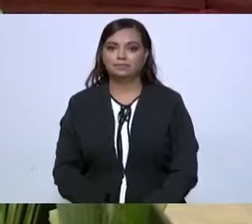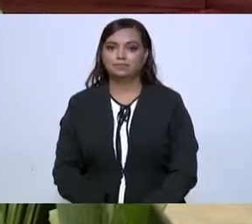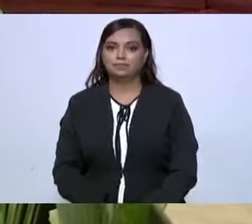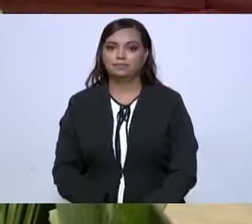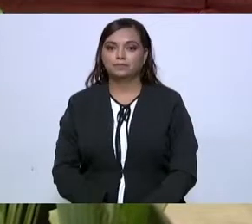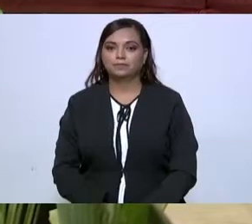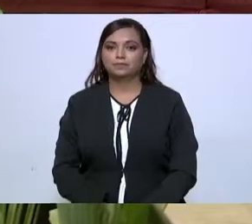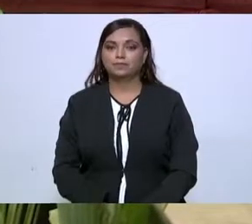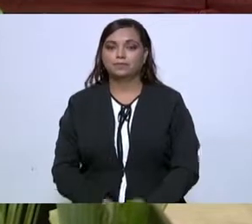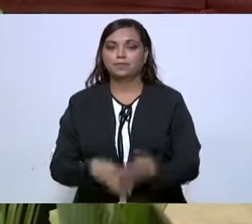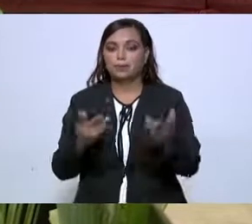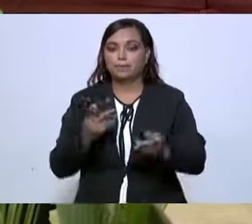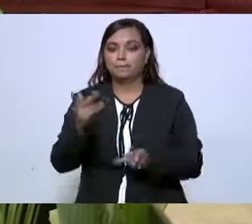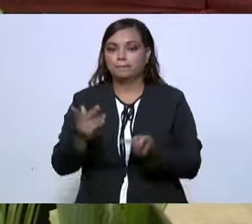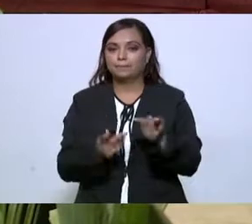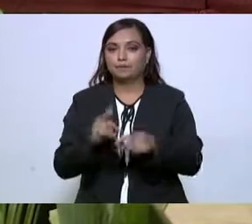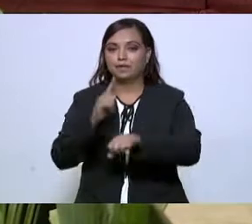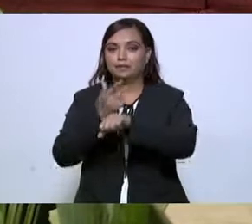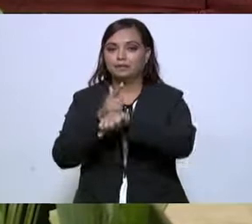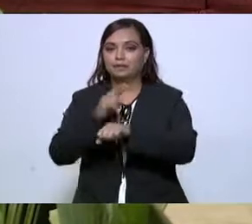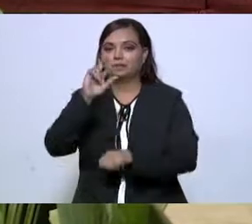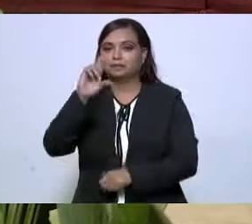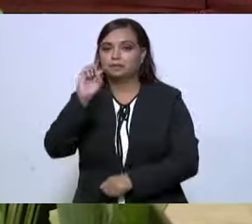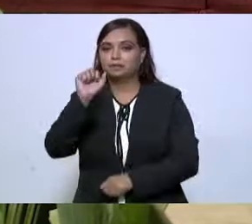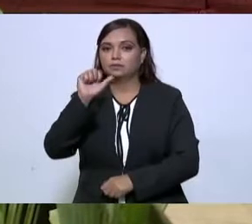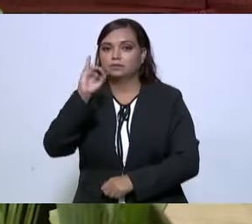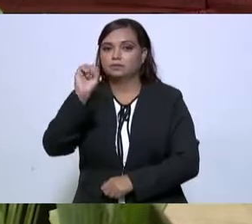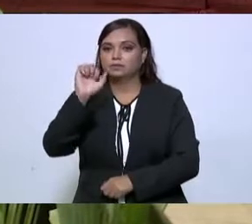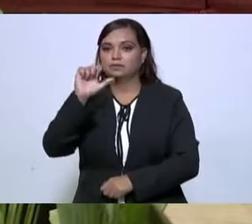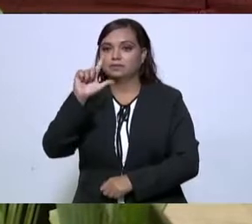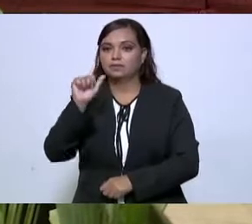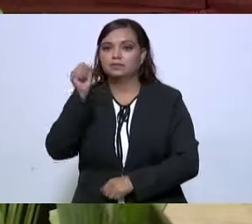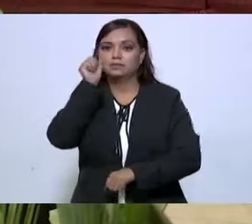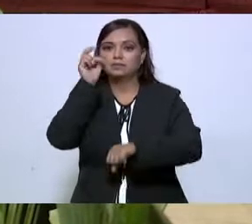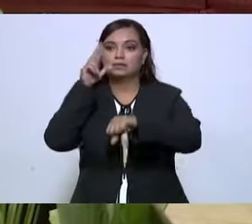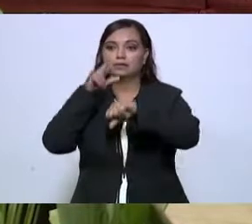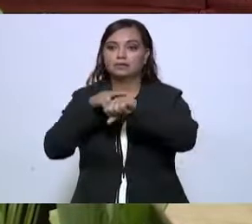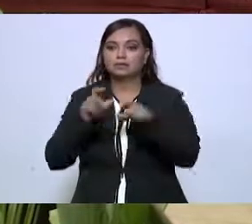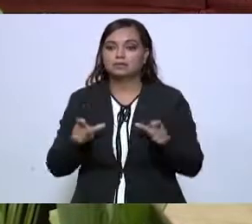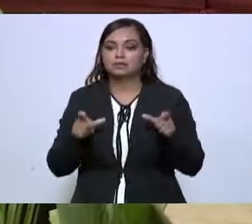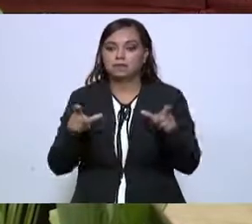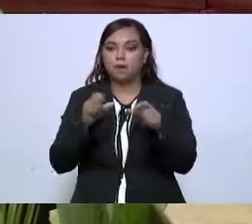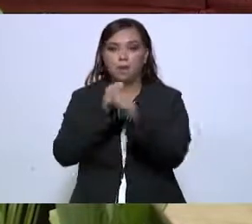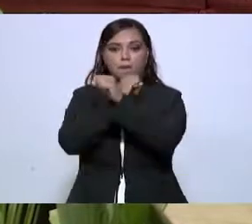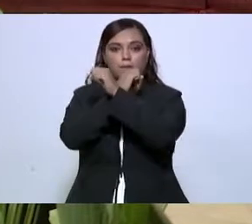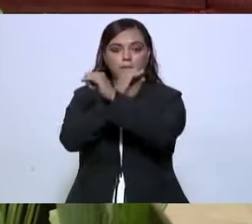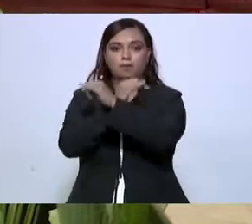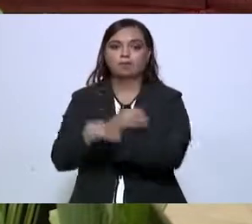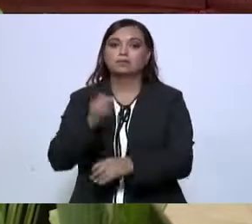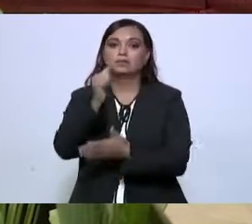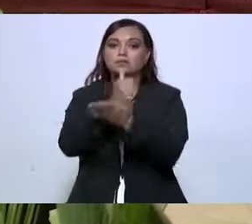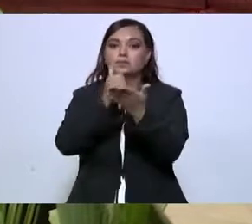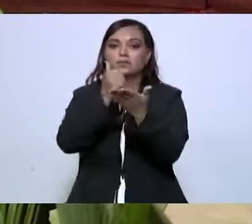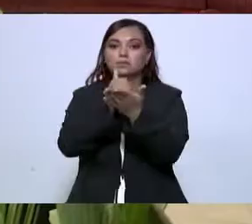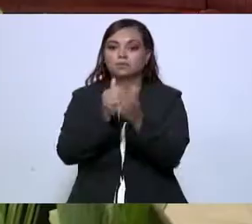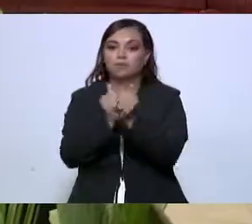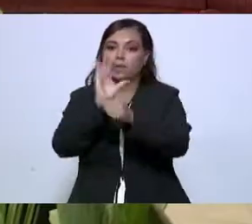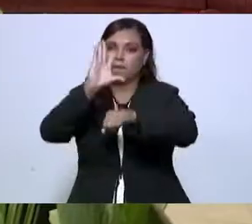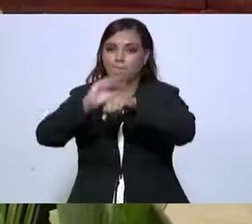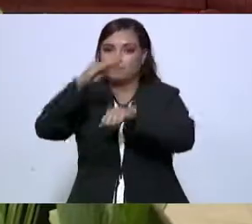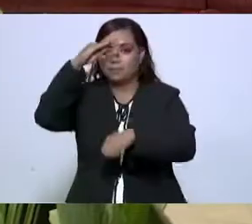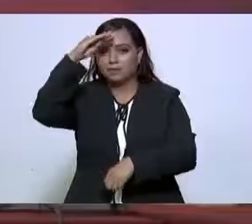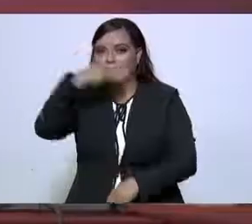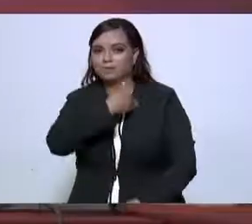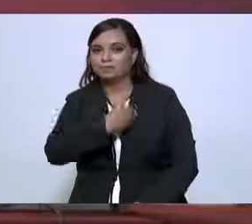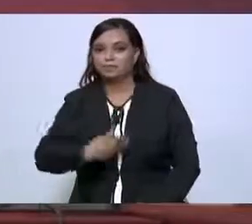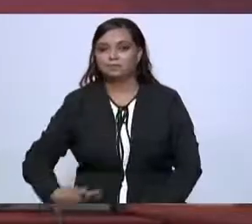Seguidamente interviene la licenciada Rosa Isela Rodríguez Velázquez, secretaria de Seguridad y Protección Ciudadana. Con su permiso, señor